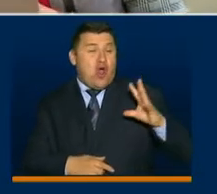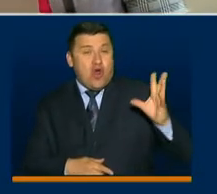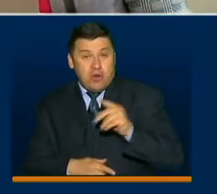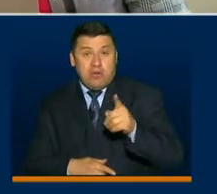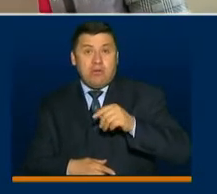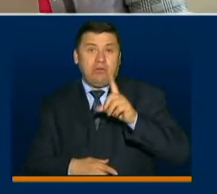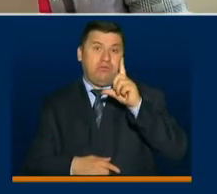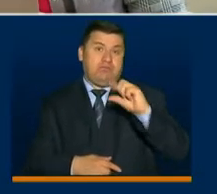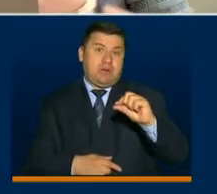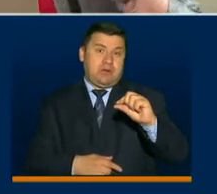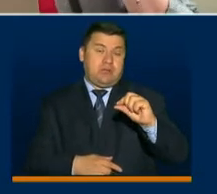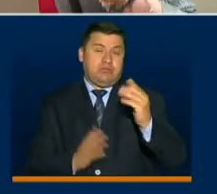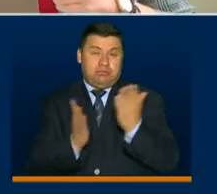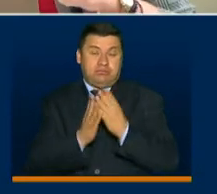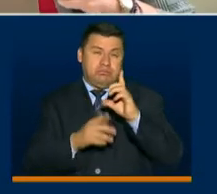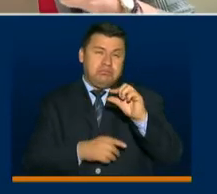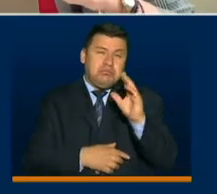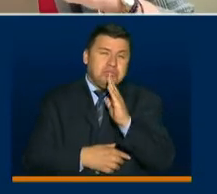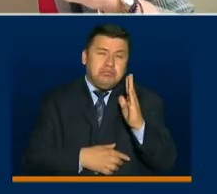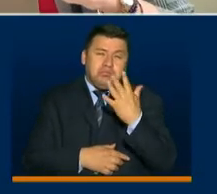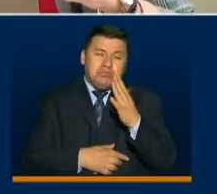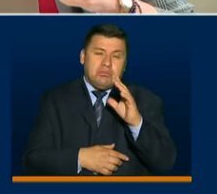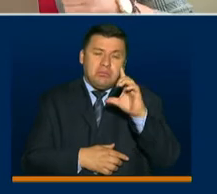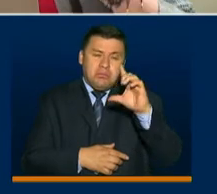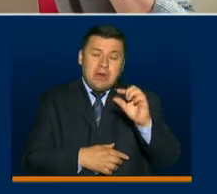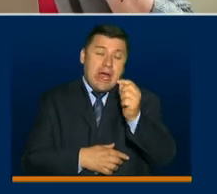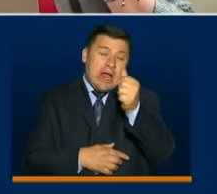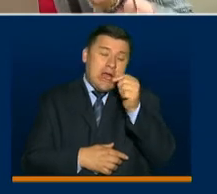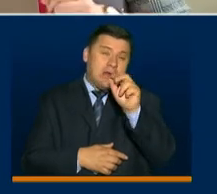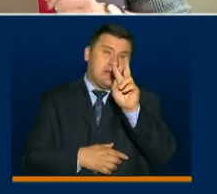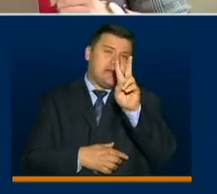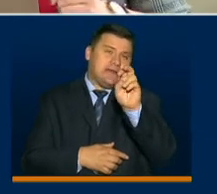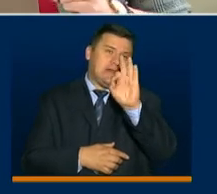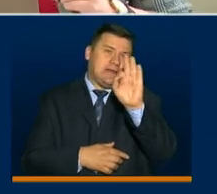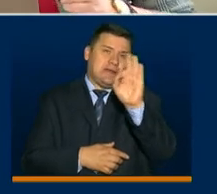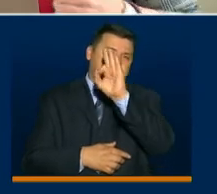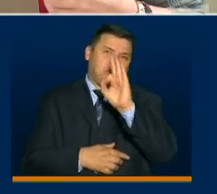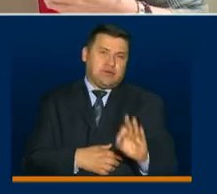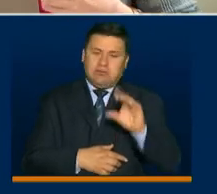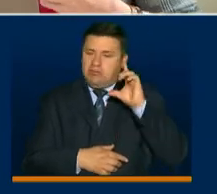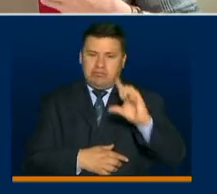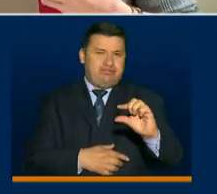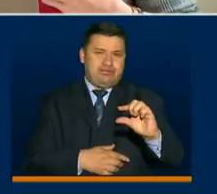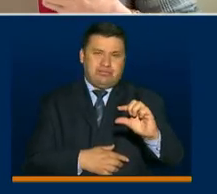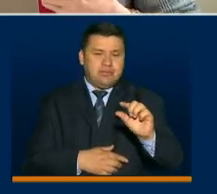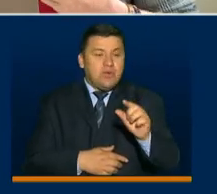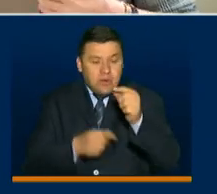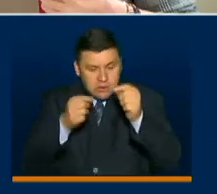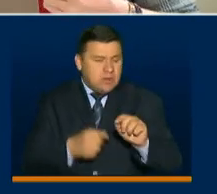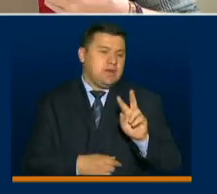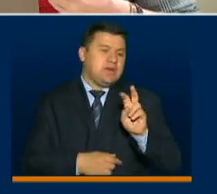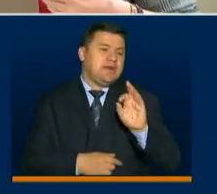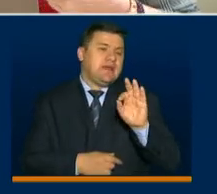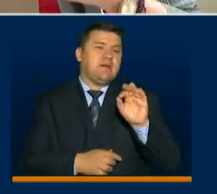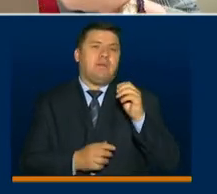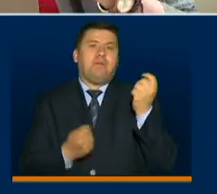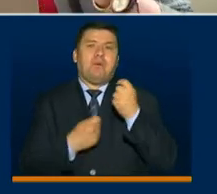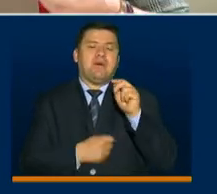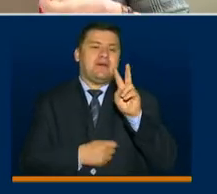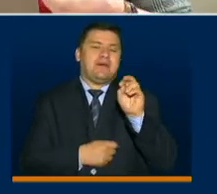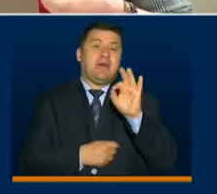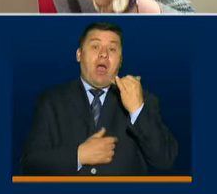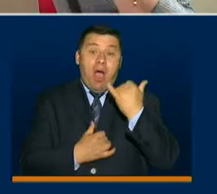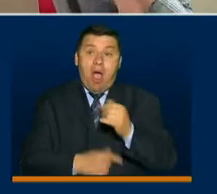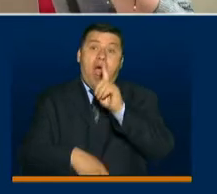tienen un descuento en matrícula. En promedio, este descuento llega ya al 73%. Y si miramos cifras donde este descuento ha llegado al